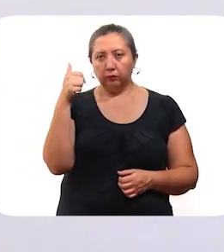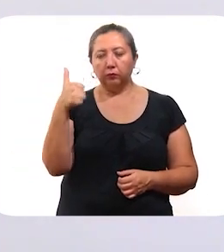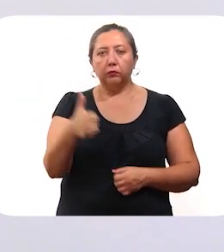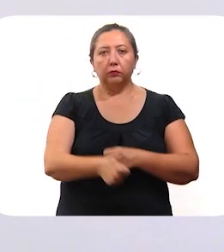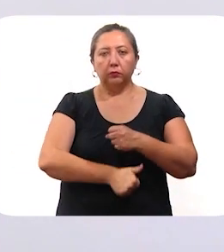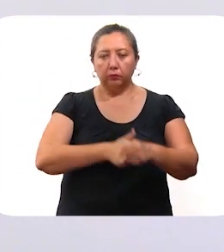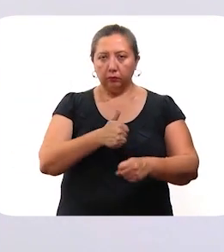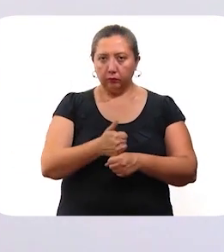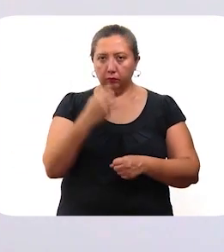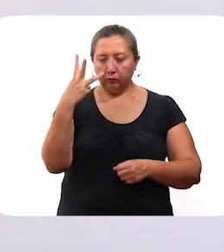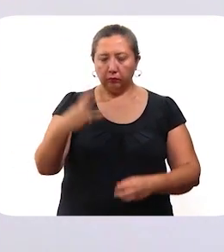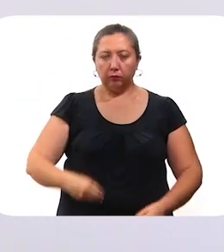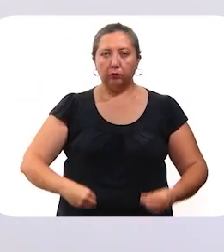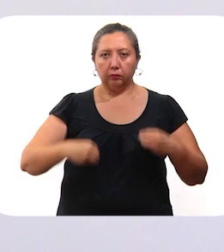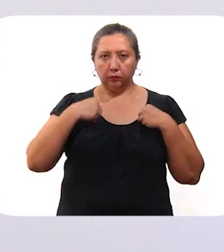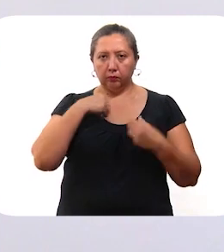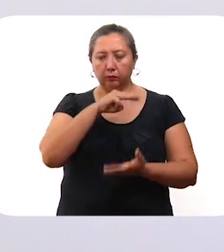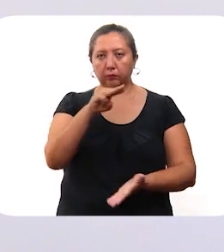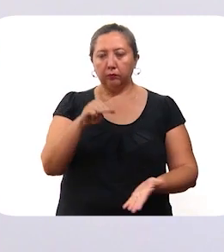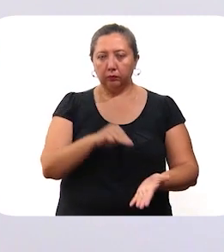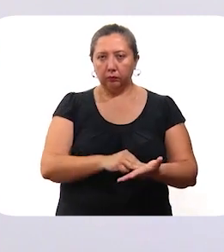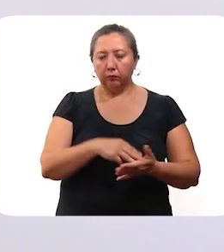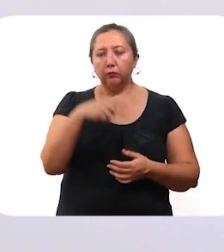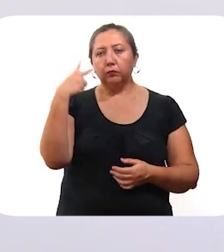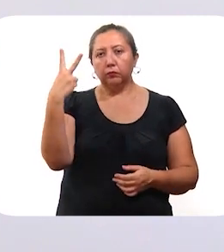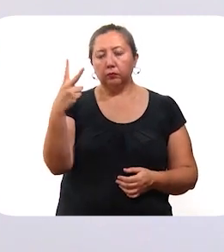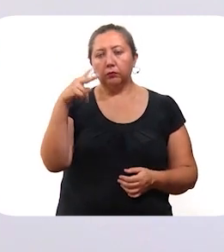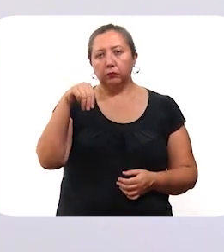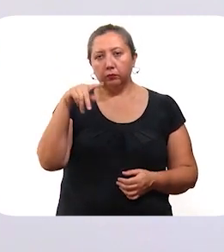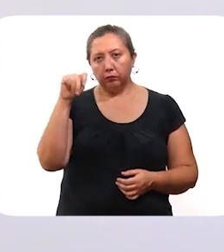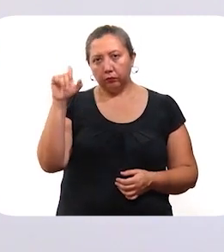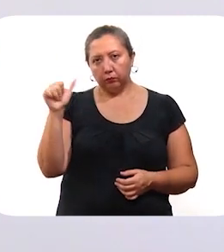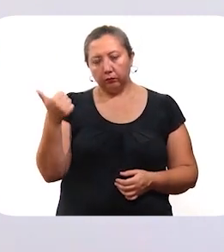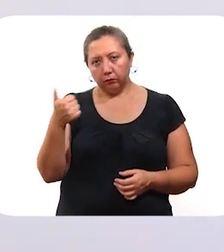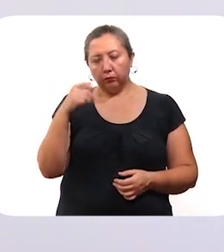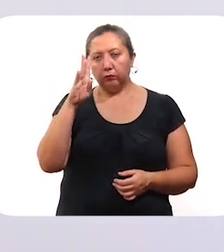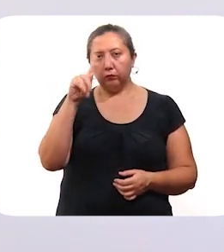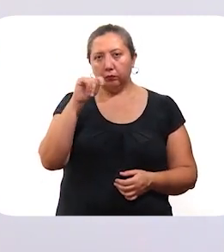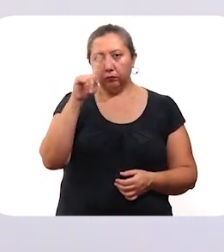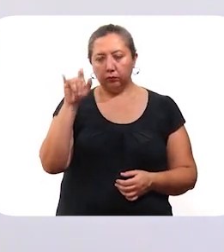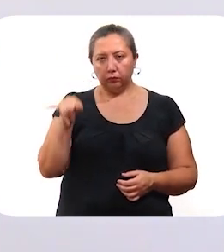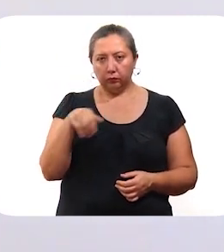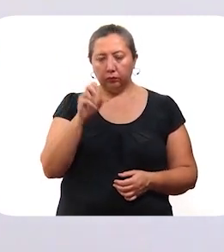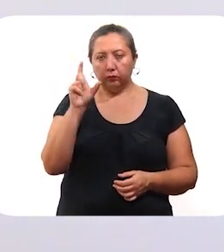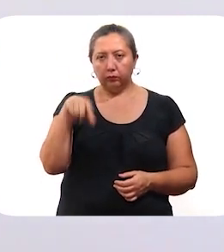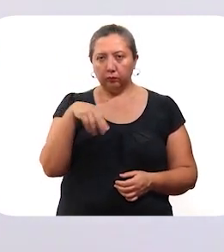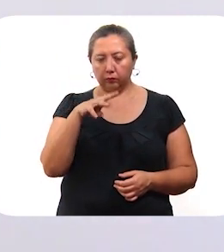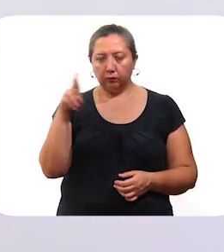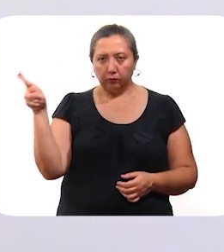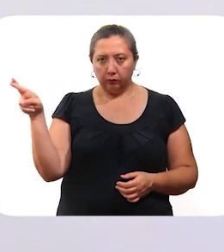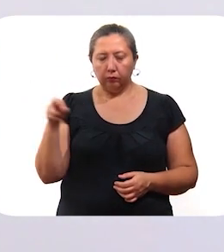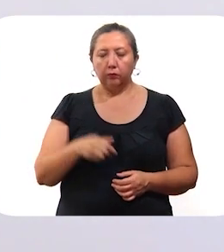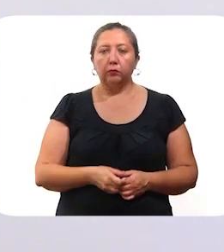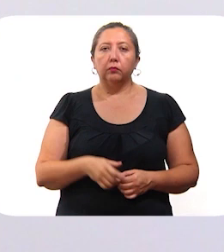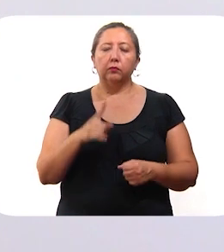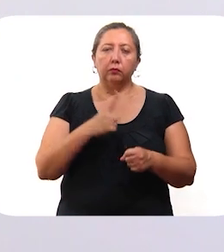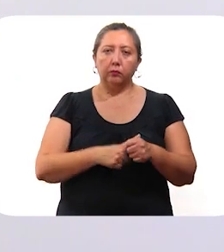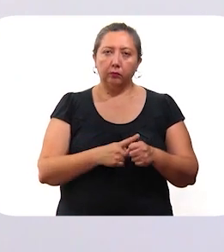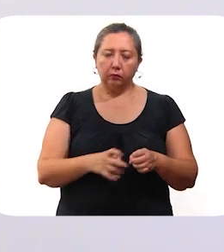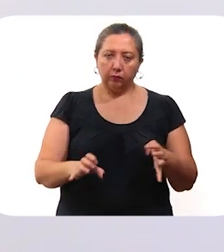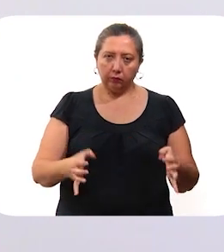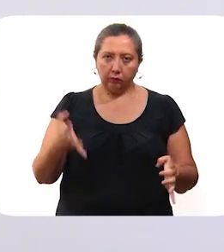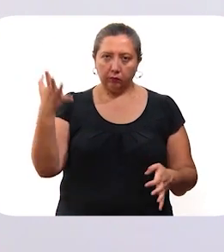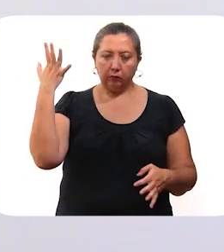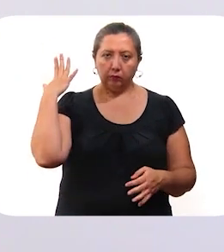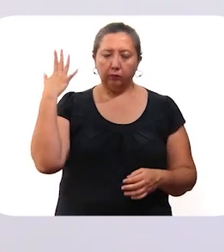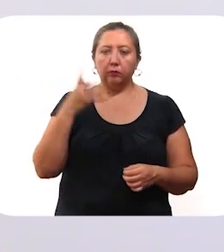años. 3 residían en Mérida, 2 en Motul y 1 en Benito Juárez, Quintana Roo. Entre sus principales